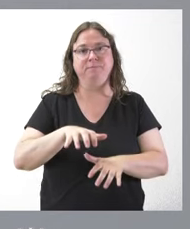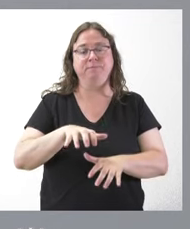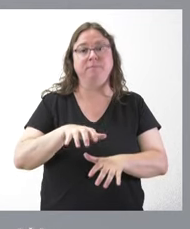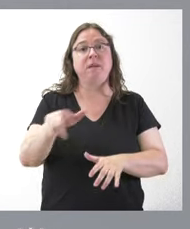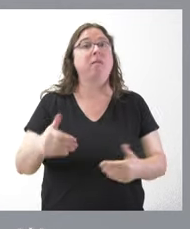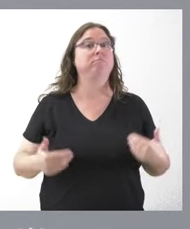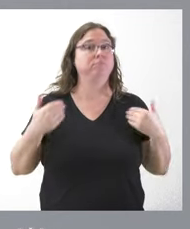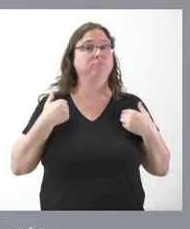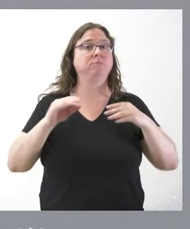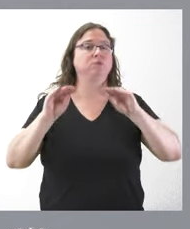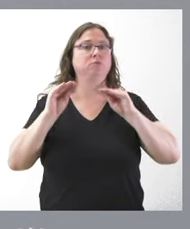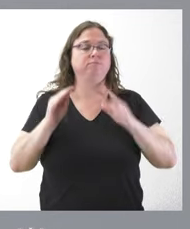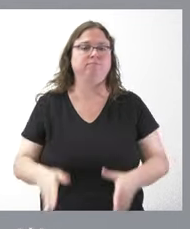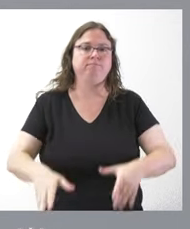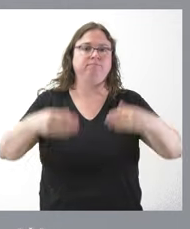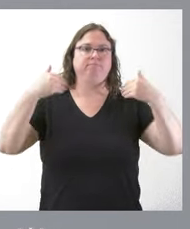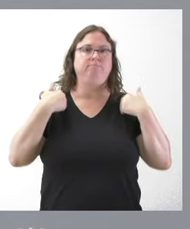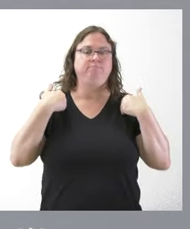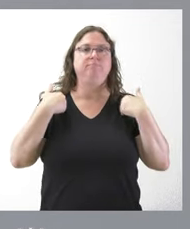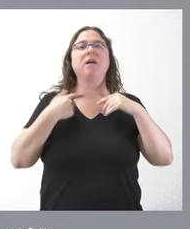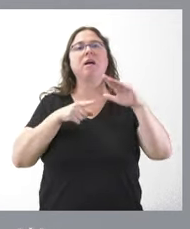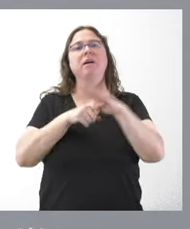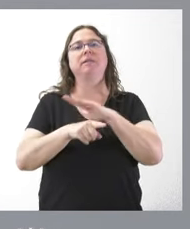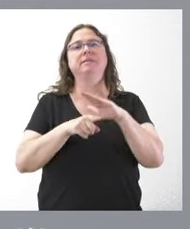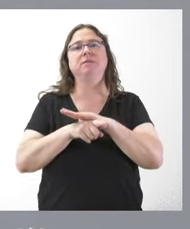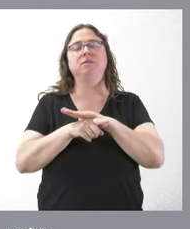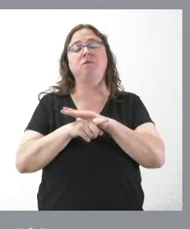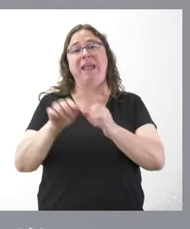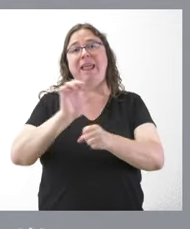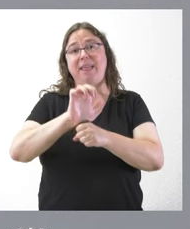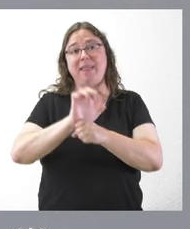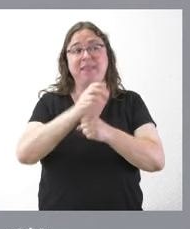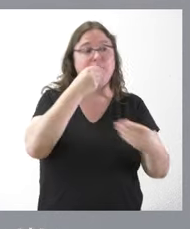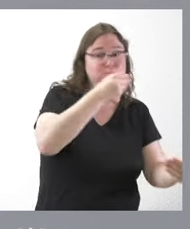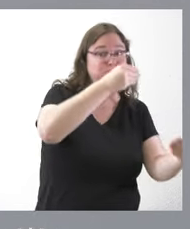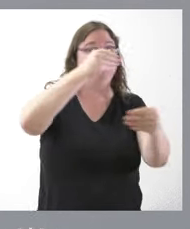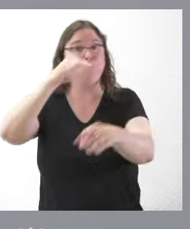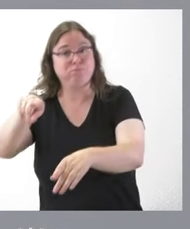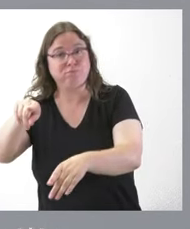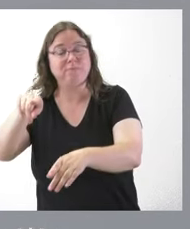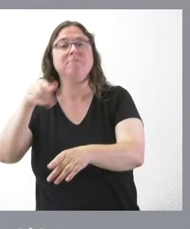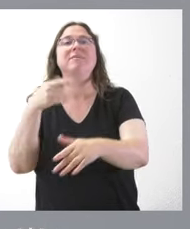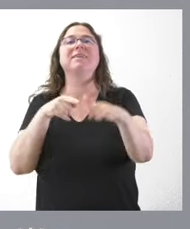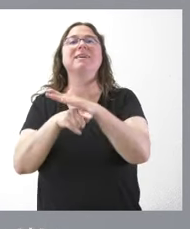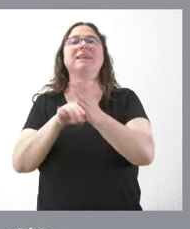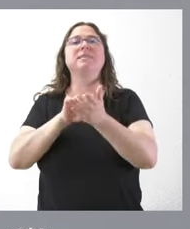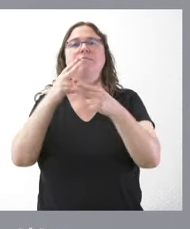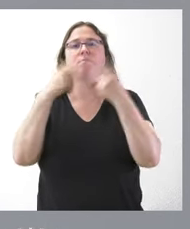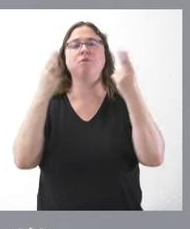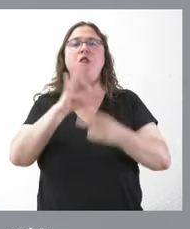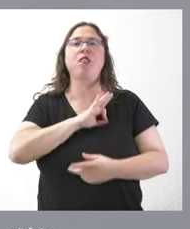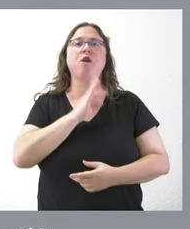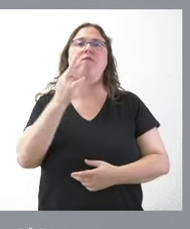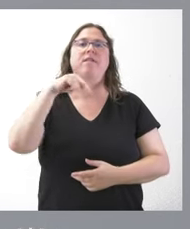responsabilidad asume la gestión del ECIL, y se nombra como tal gerente del Servicio Público, a don